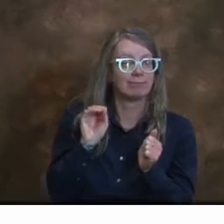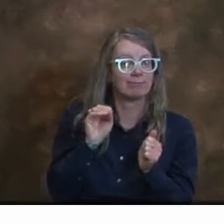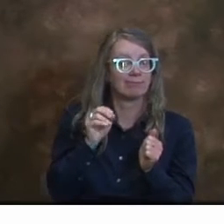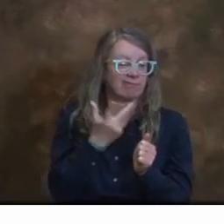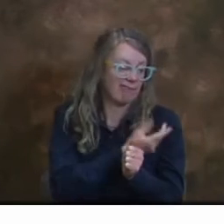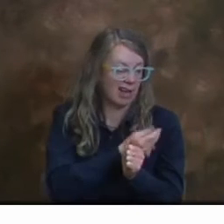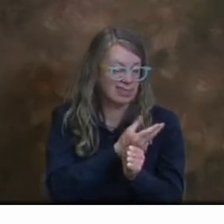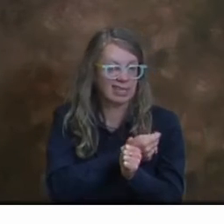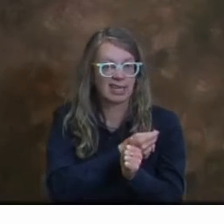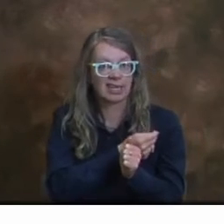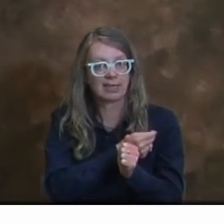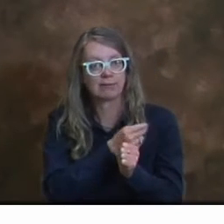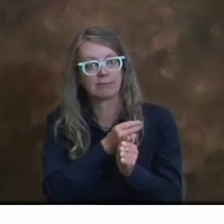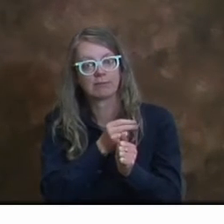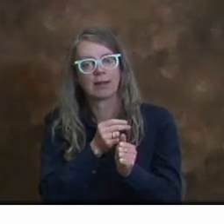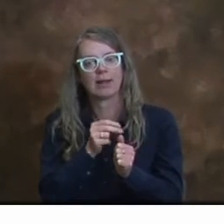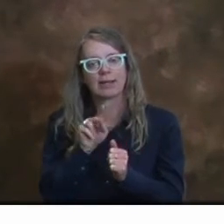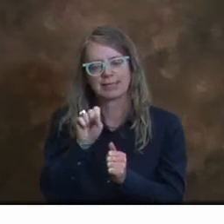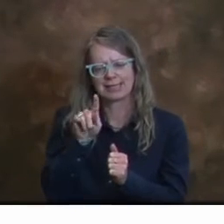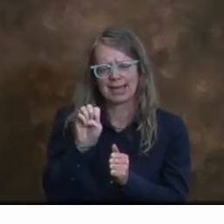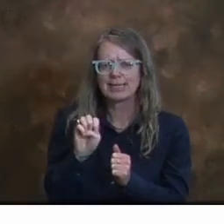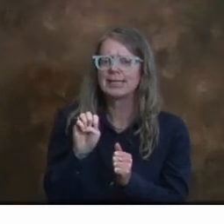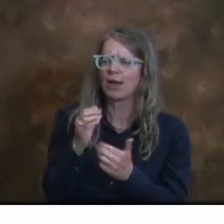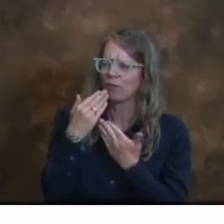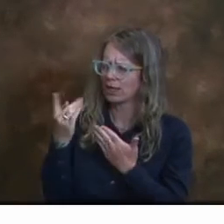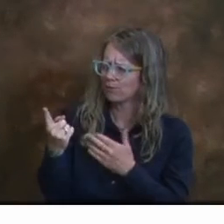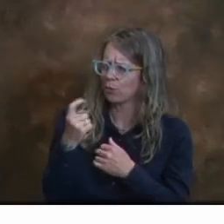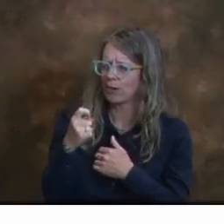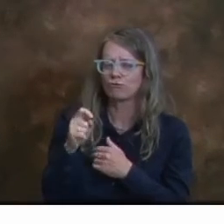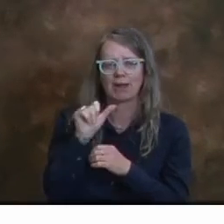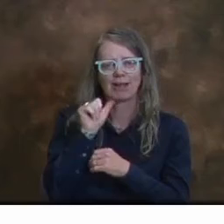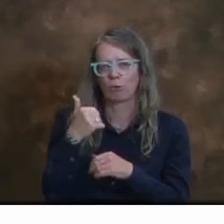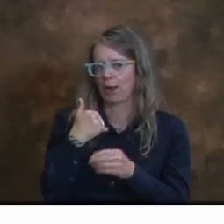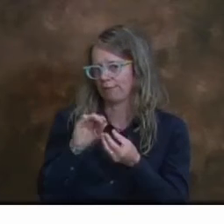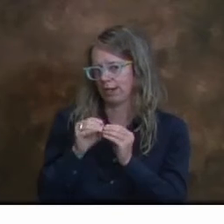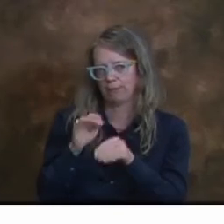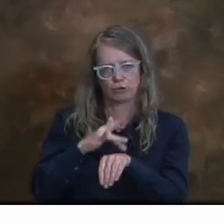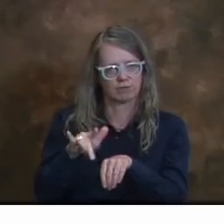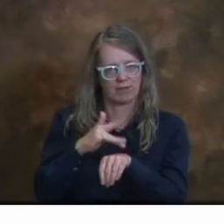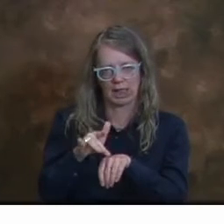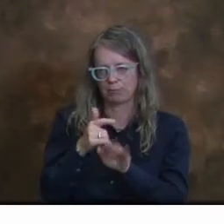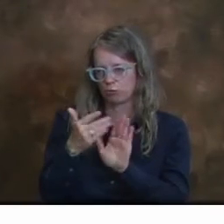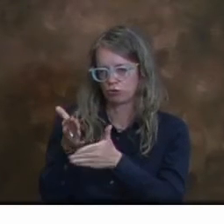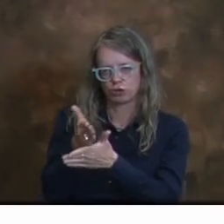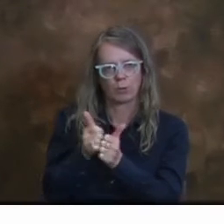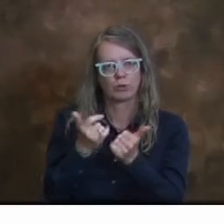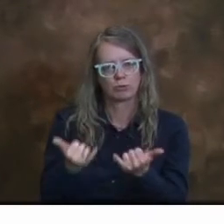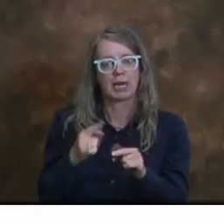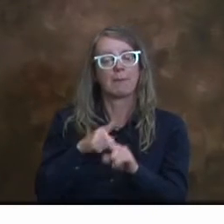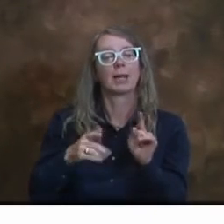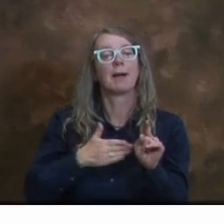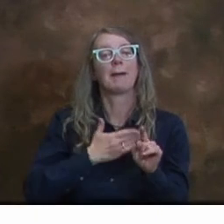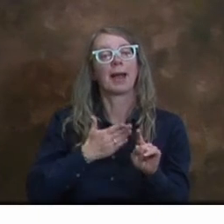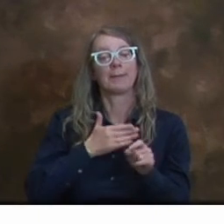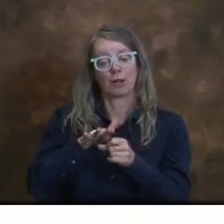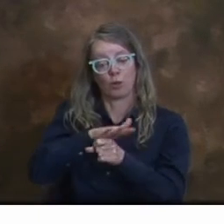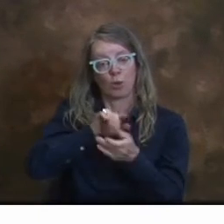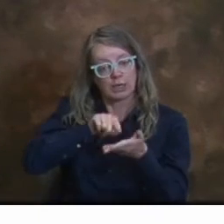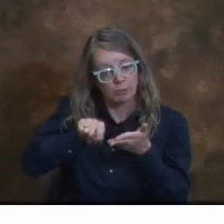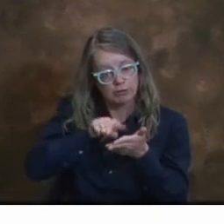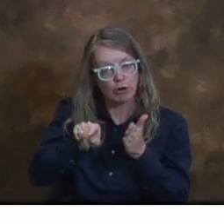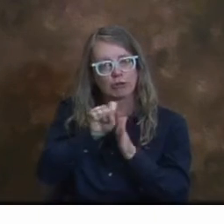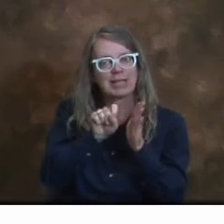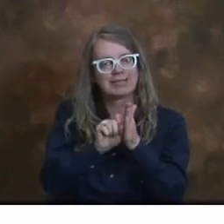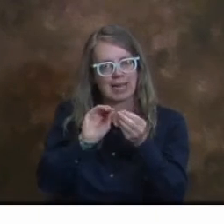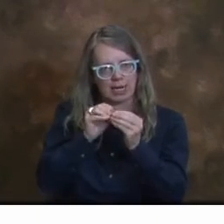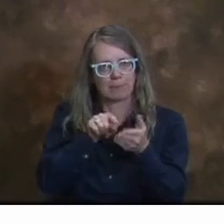de 4 años? No tengo esos datos el día de hoy, pero puedo conseguirlos a nivel local tanto como pueda y después podemos buscarlos